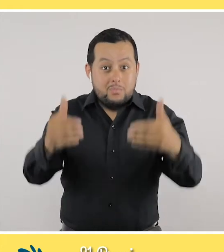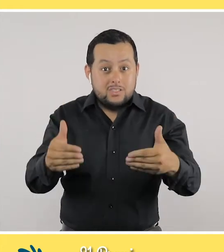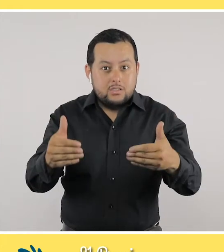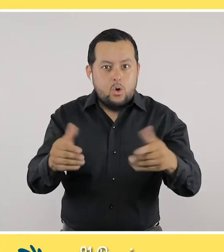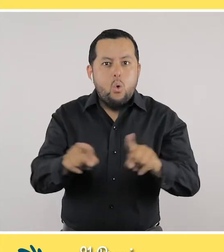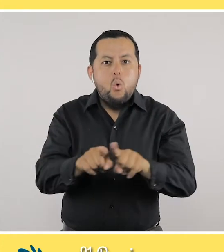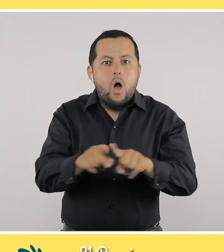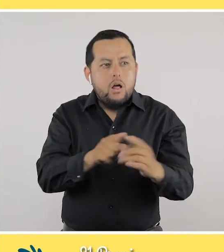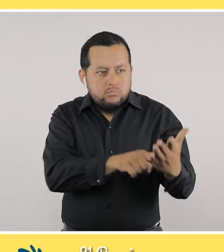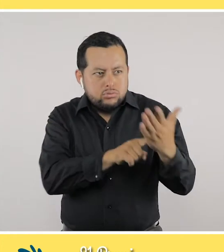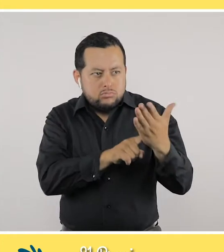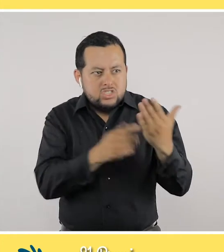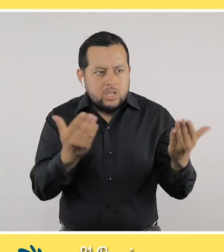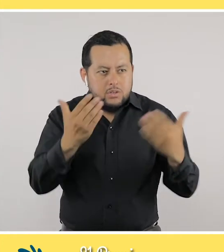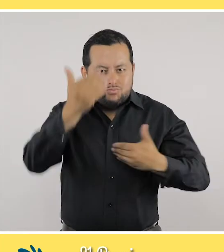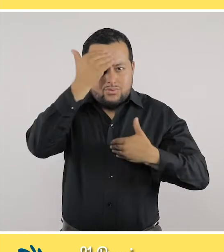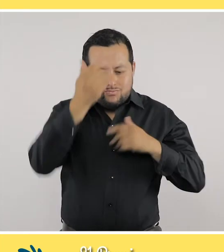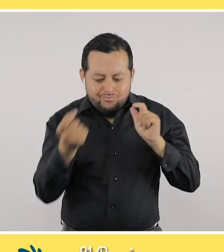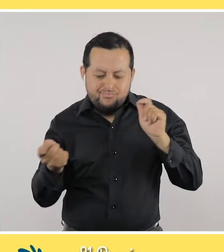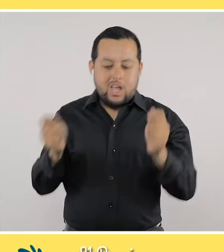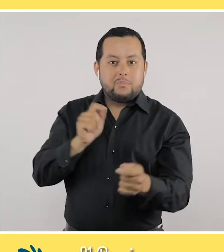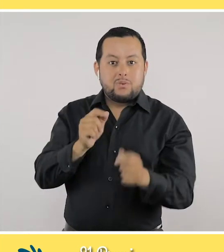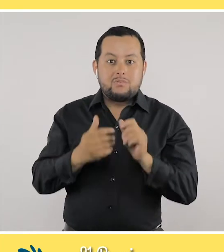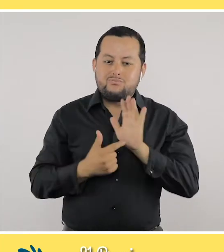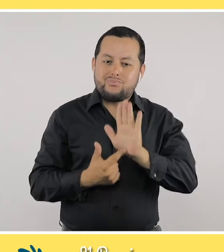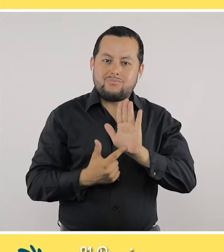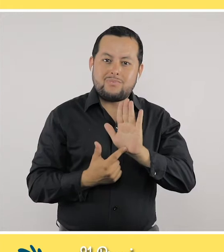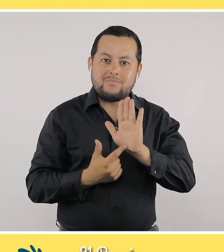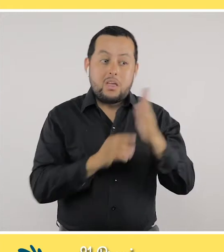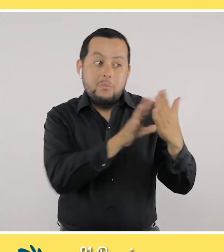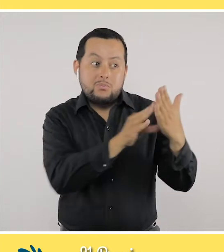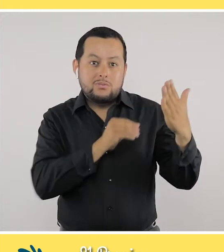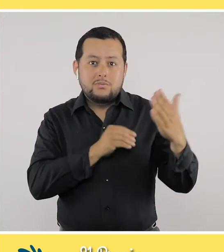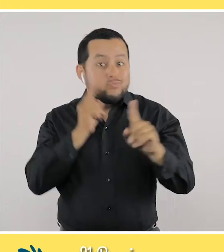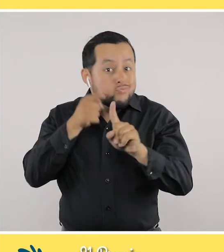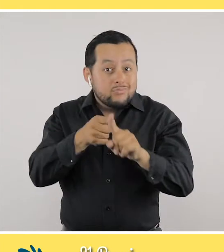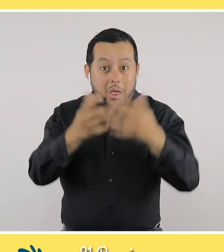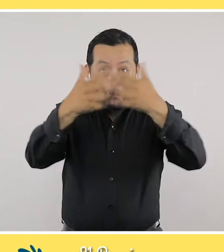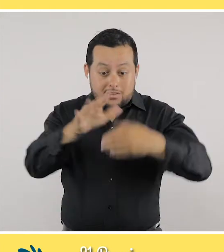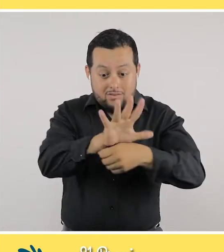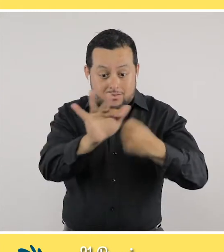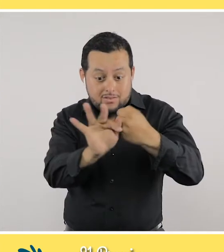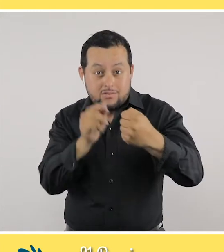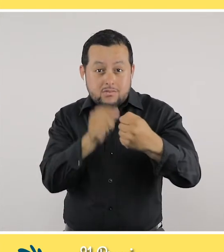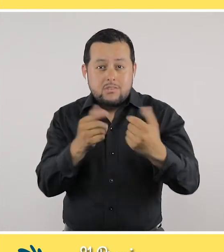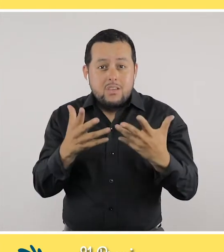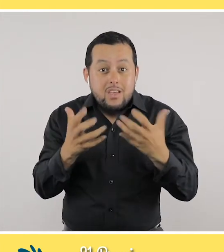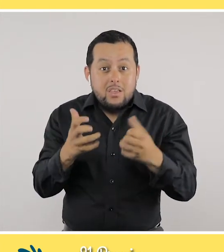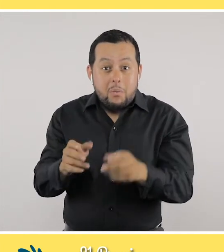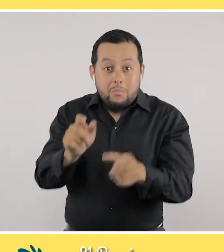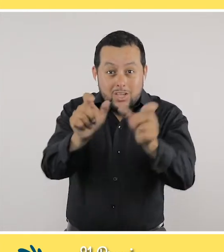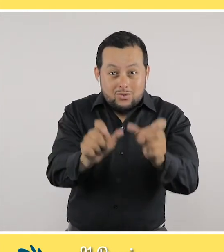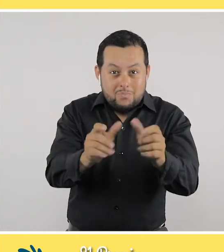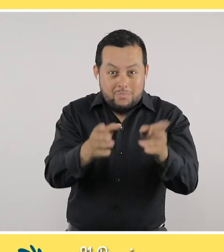pequeñas. Que sean estas personas con discapacidad nuestros agentes de cambio, nuestros modelos de cambio. No solo enfocarnos